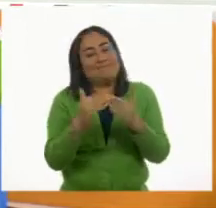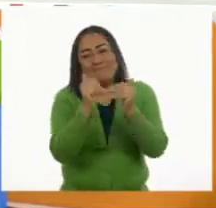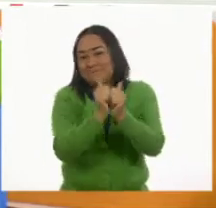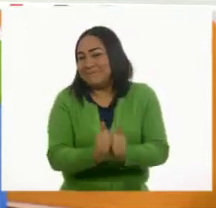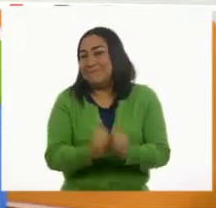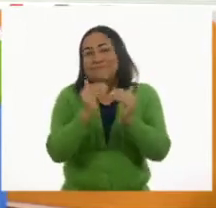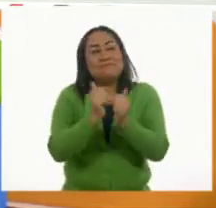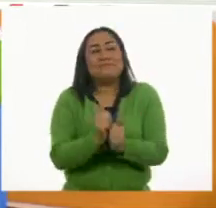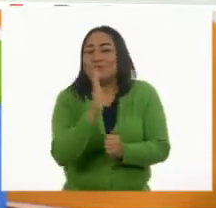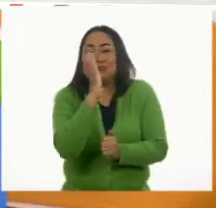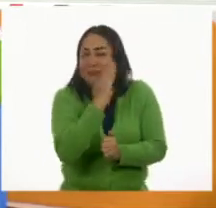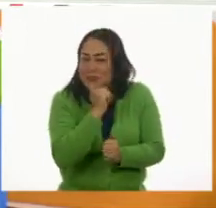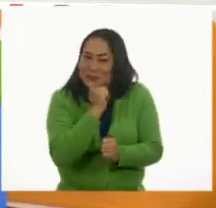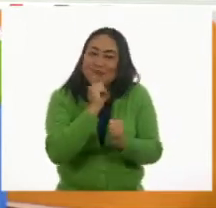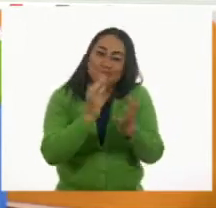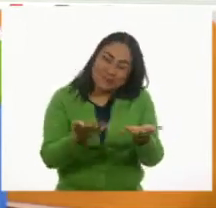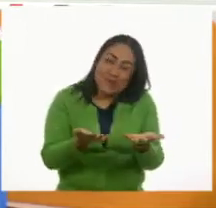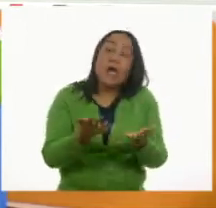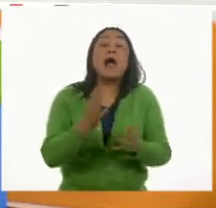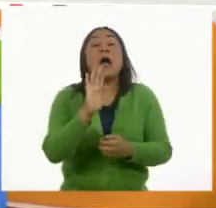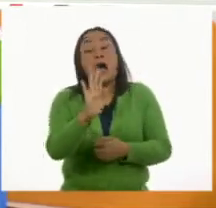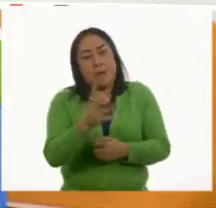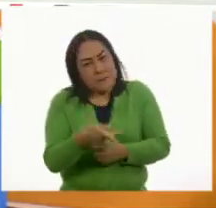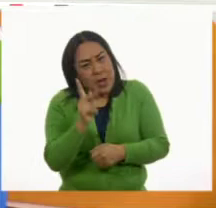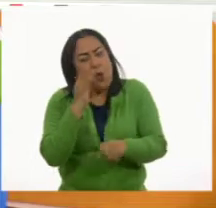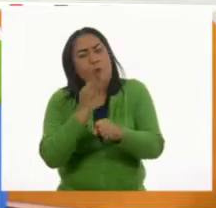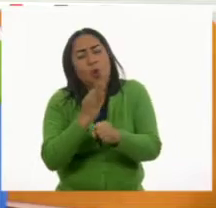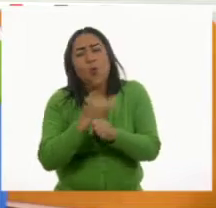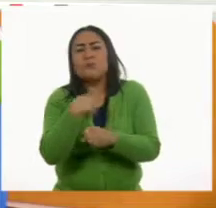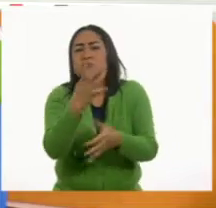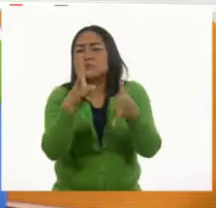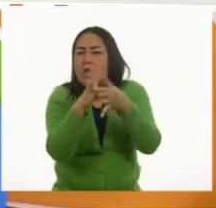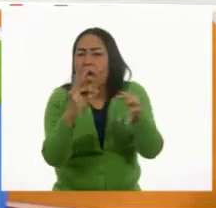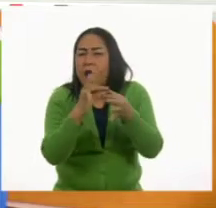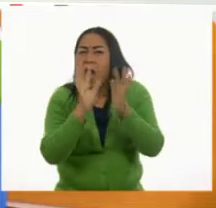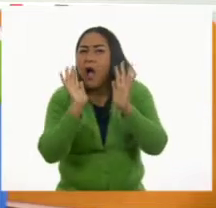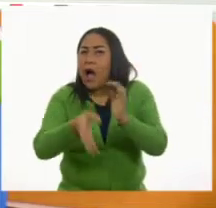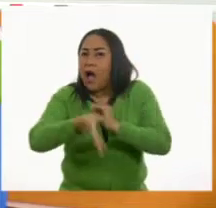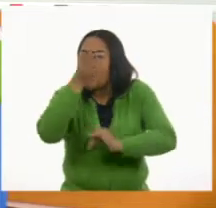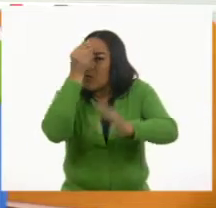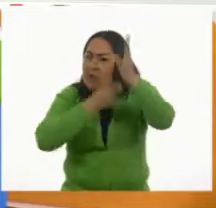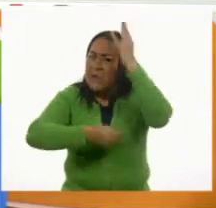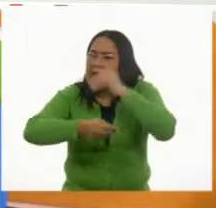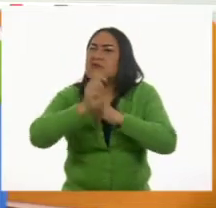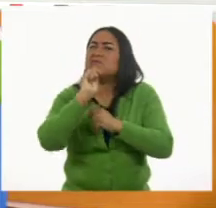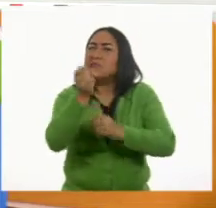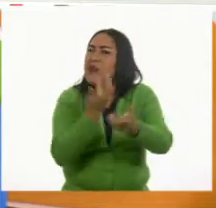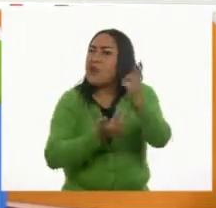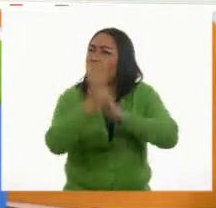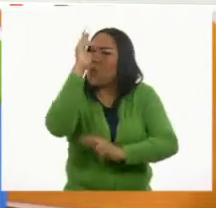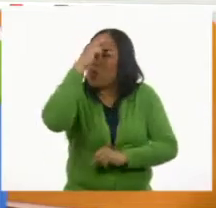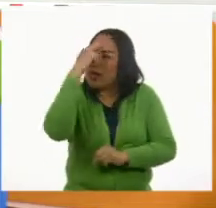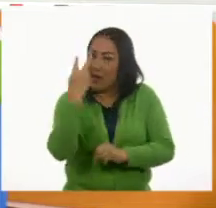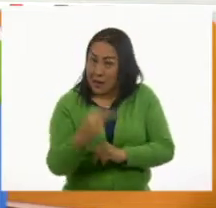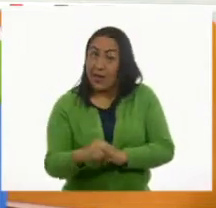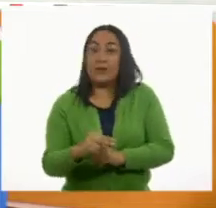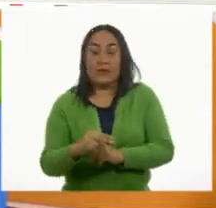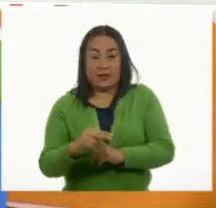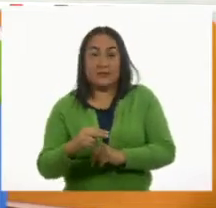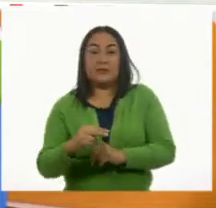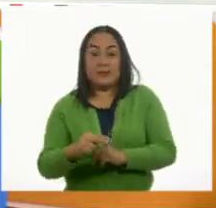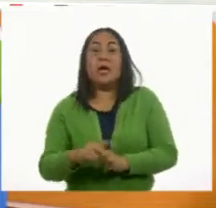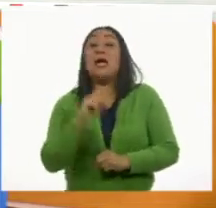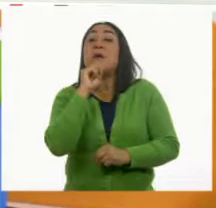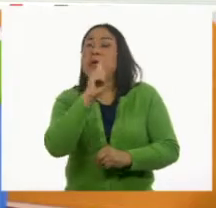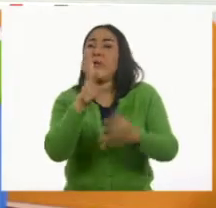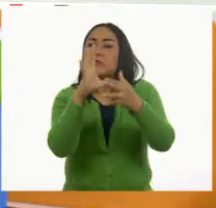no es posible. Pero vamos a aprender muchas cosas sobre la revolución mexicana. Pilar, todo, vamos a ver qué